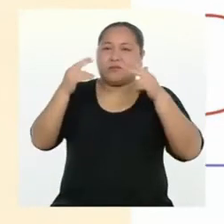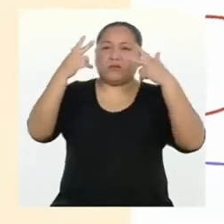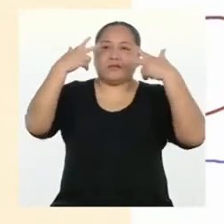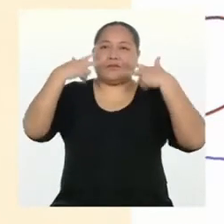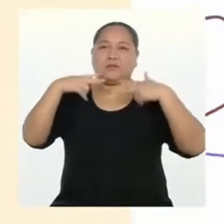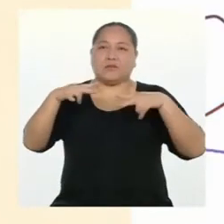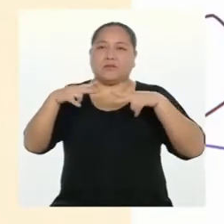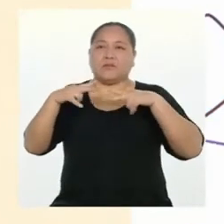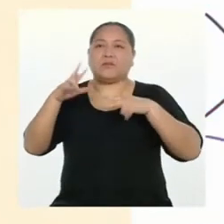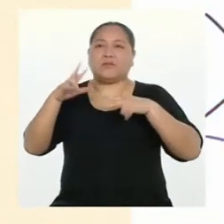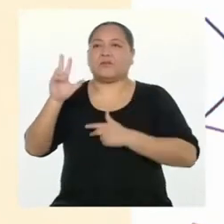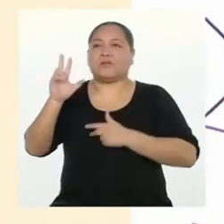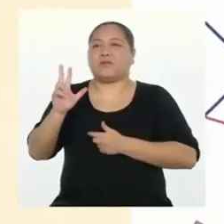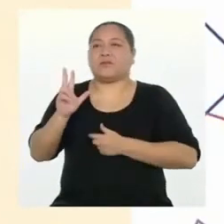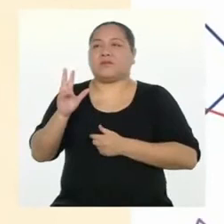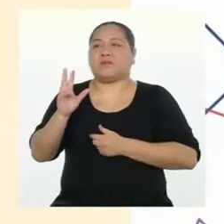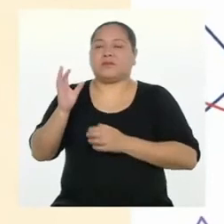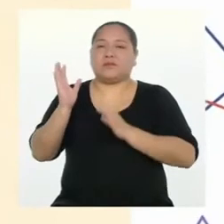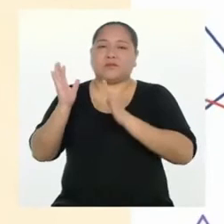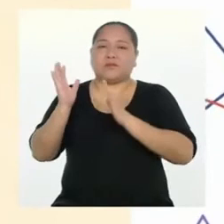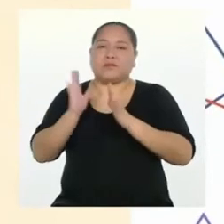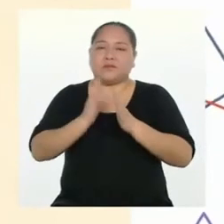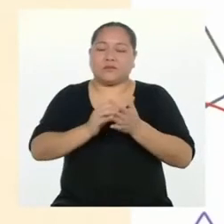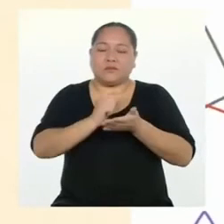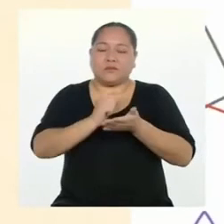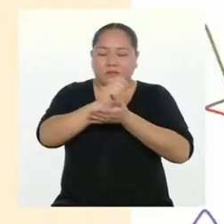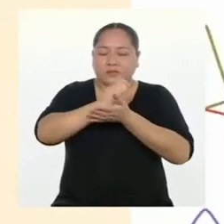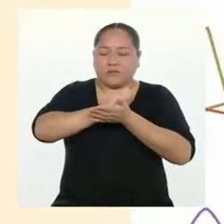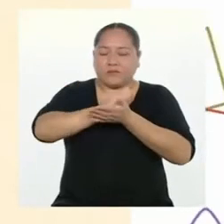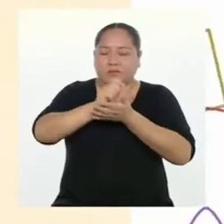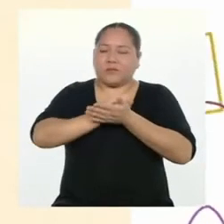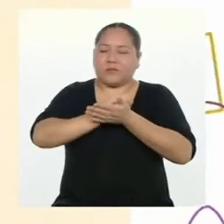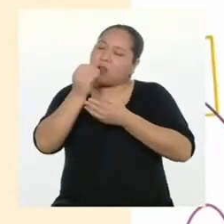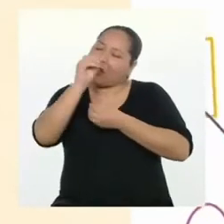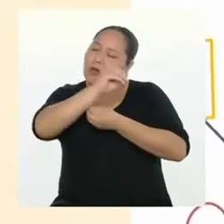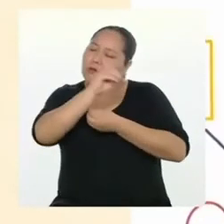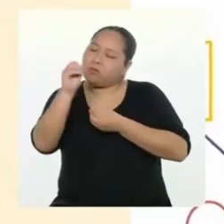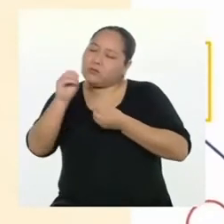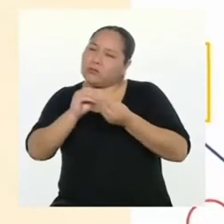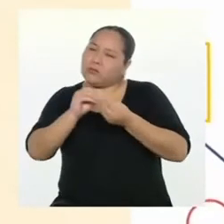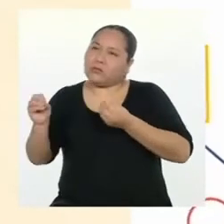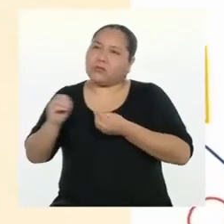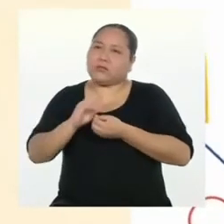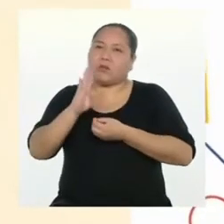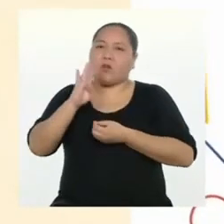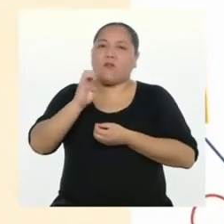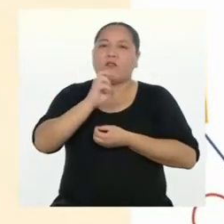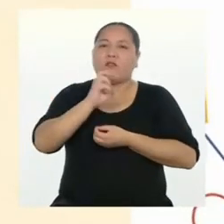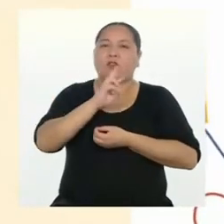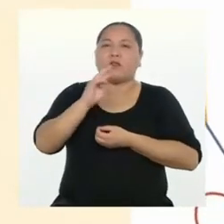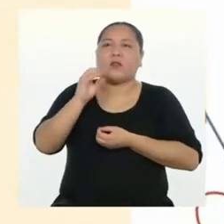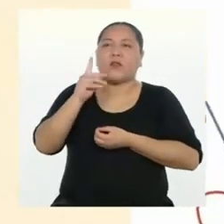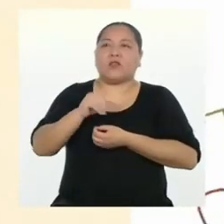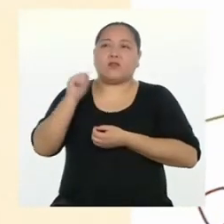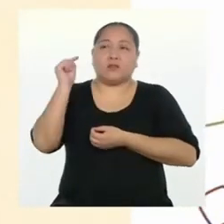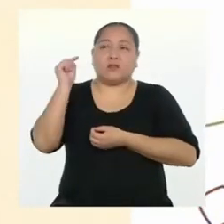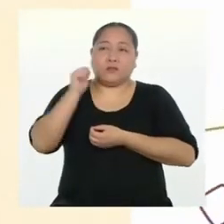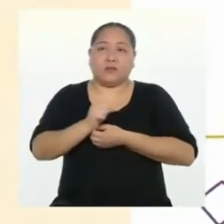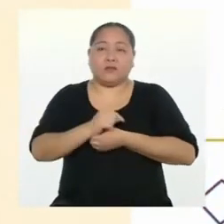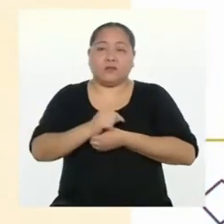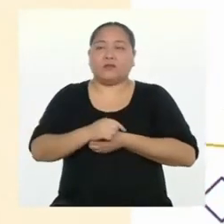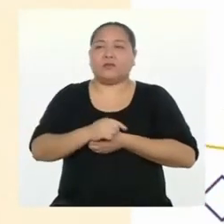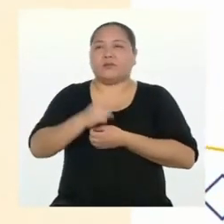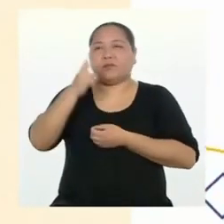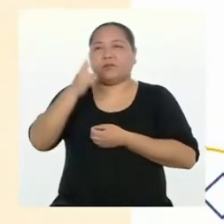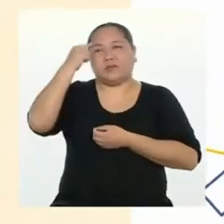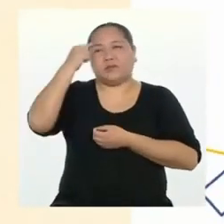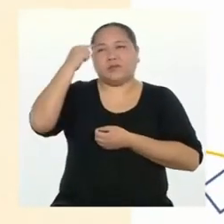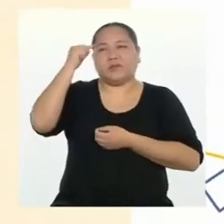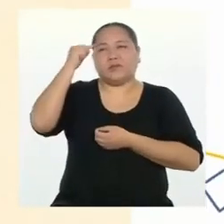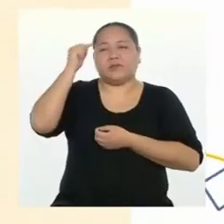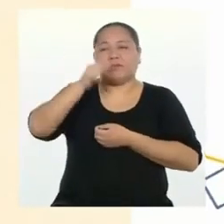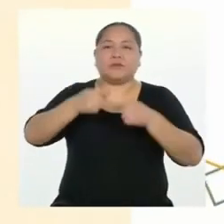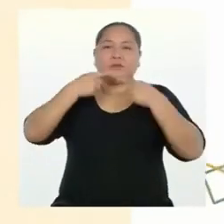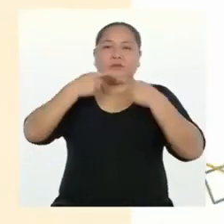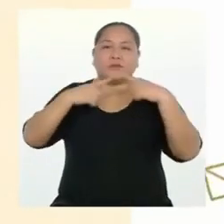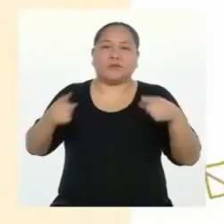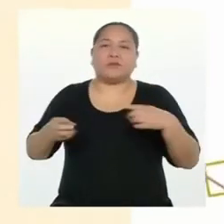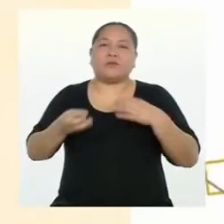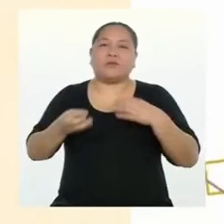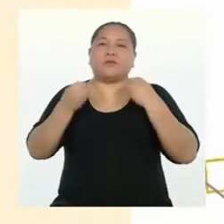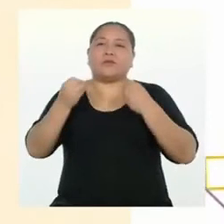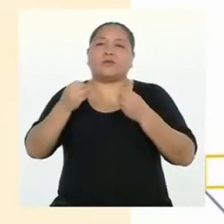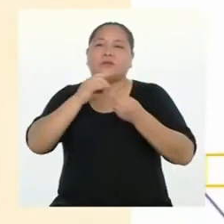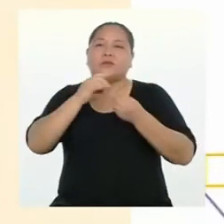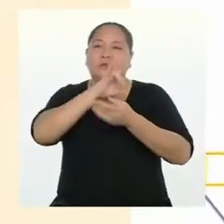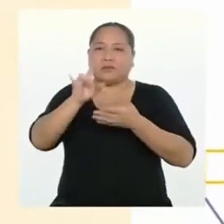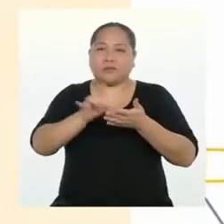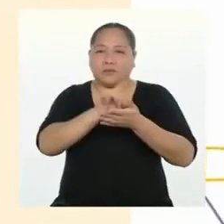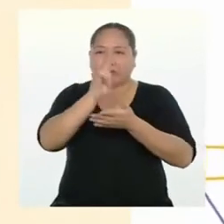Tres. Elabora un esquema, borrador, del afiche teniendo en cuenta tu mensaje y los